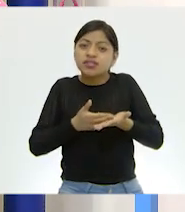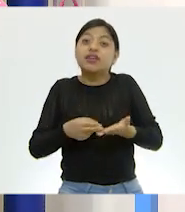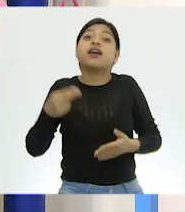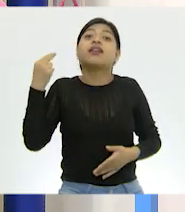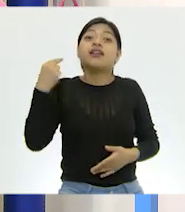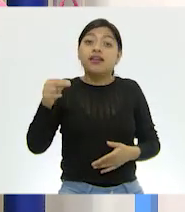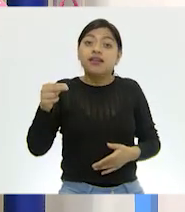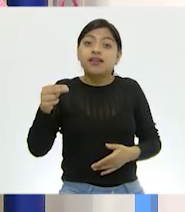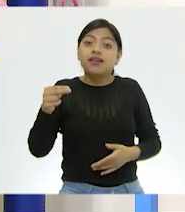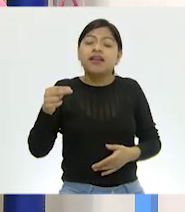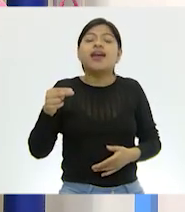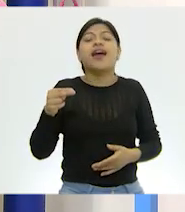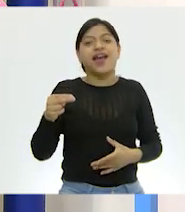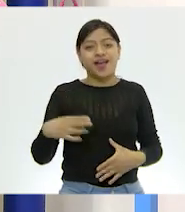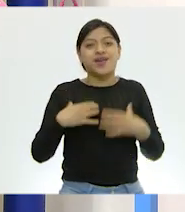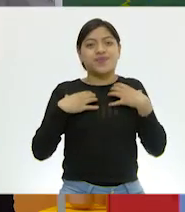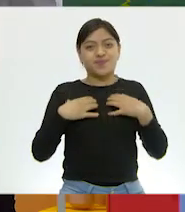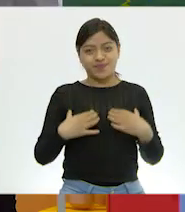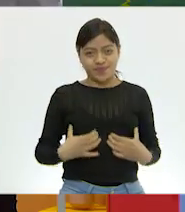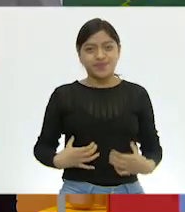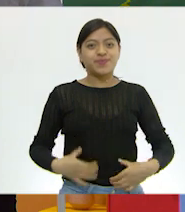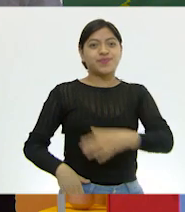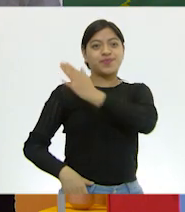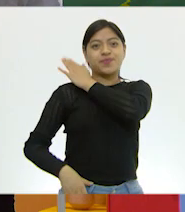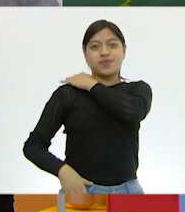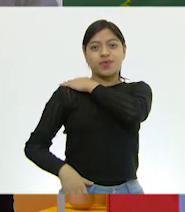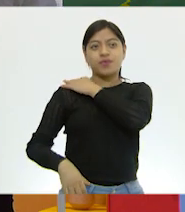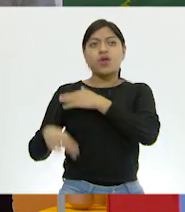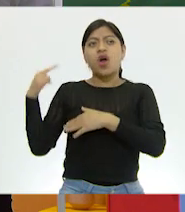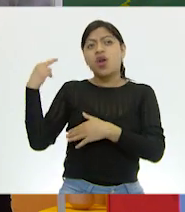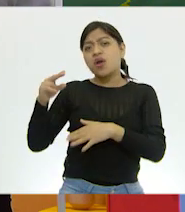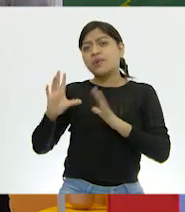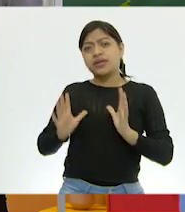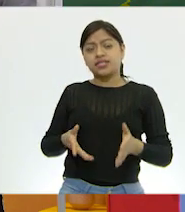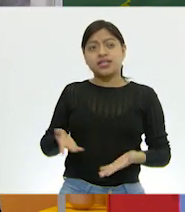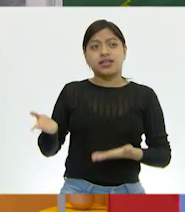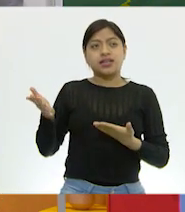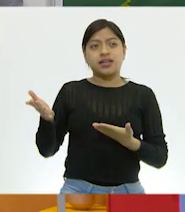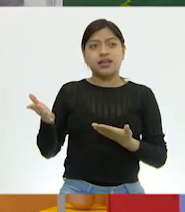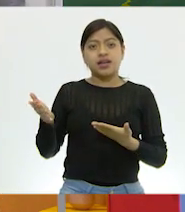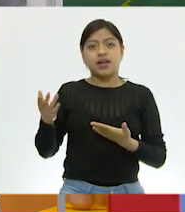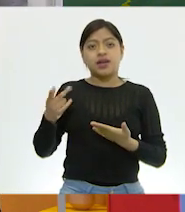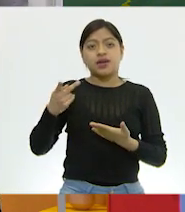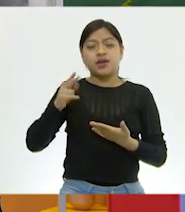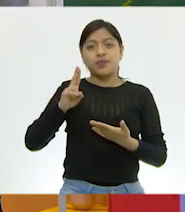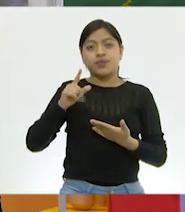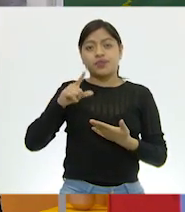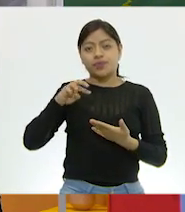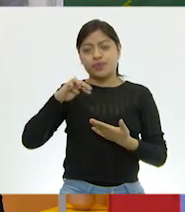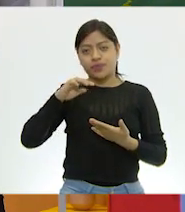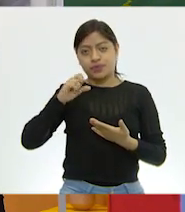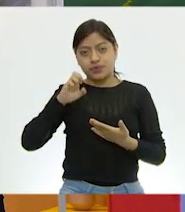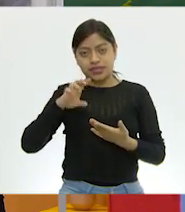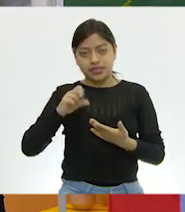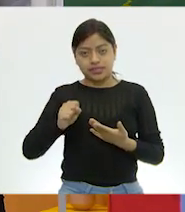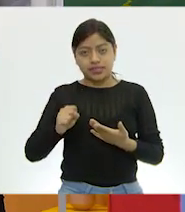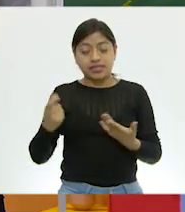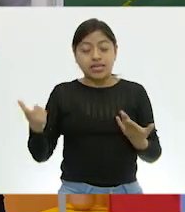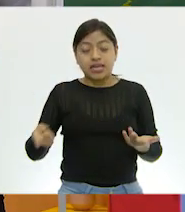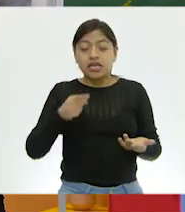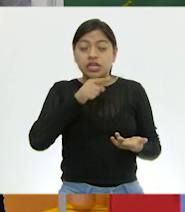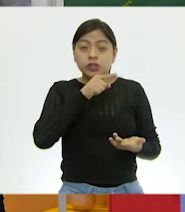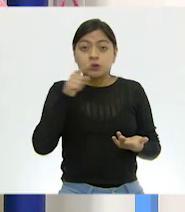que se llaman. Pulmones. Pulmones. Que ya tenemos ahí el nombre justo arribita. ¿Ya lo viste? Sí. Ok. Entonces, solo para no